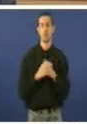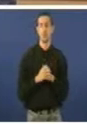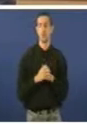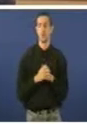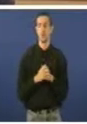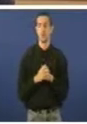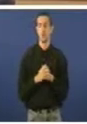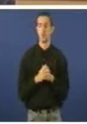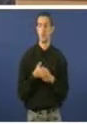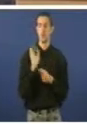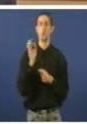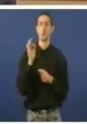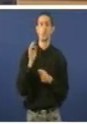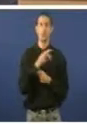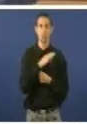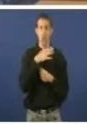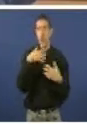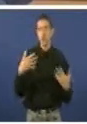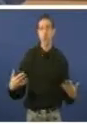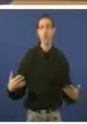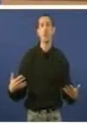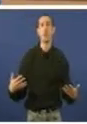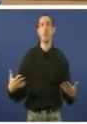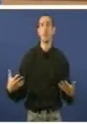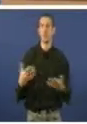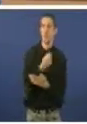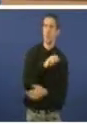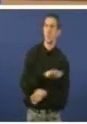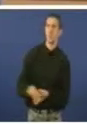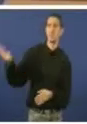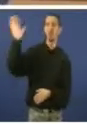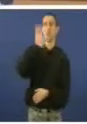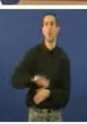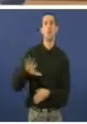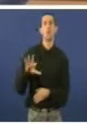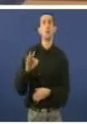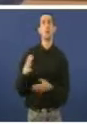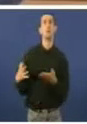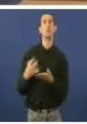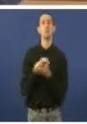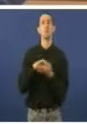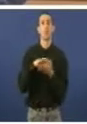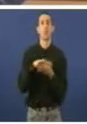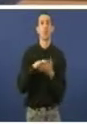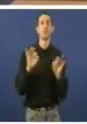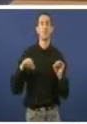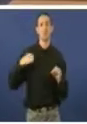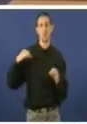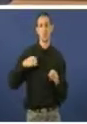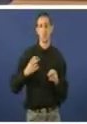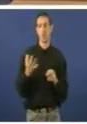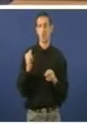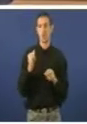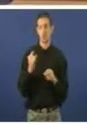É verdade, señoría, que en este momento toda España e todos os servicios de saúde están ante unha